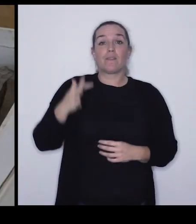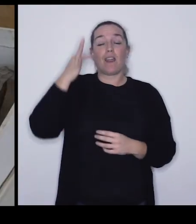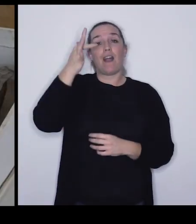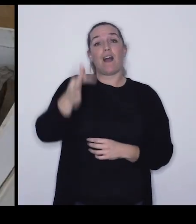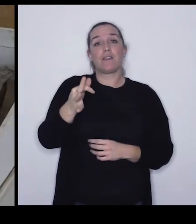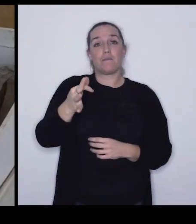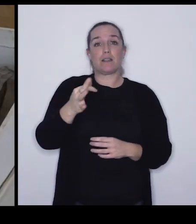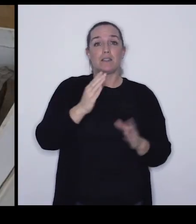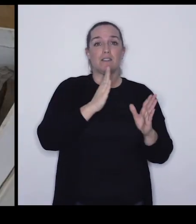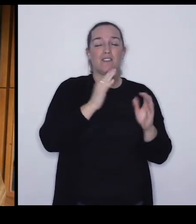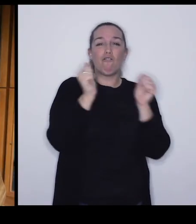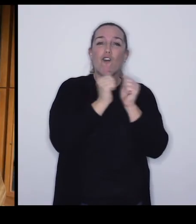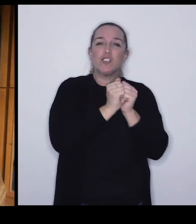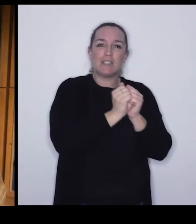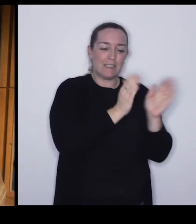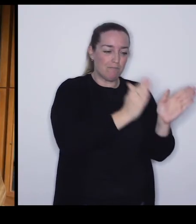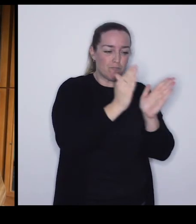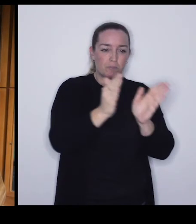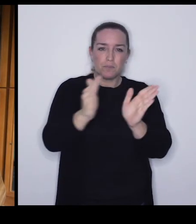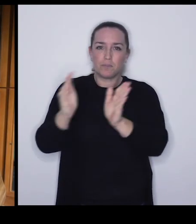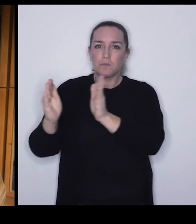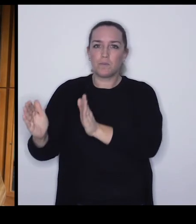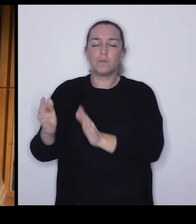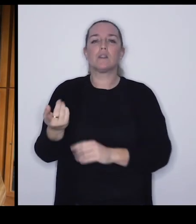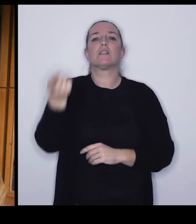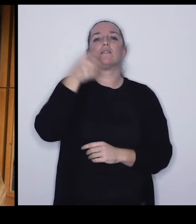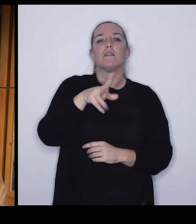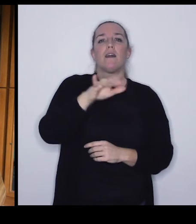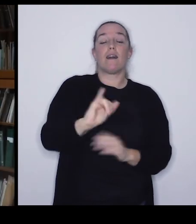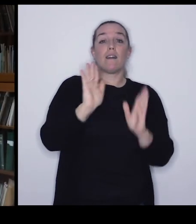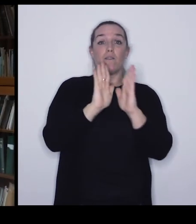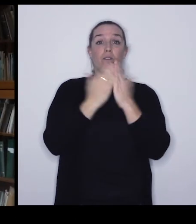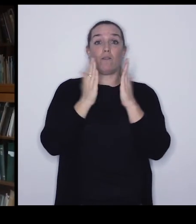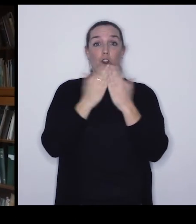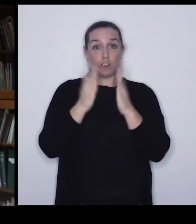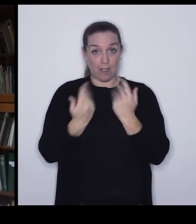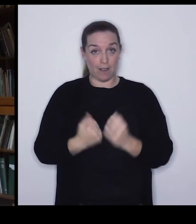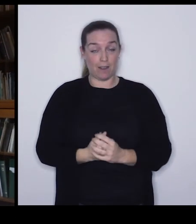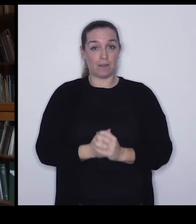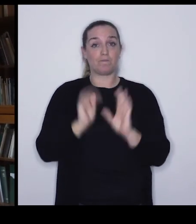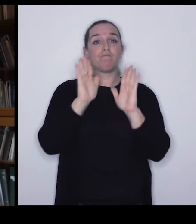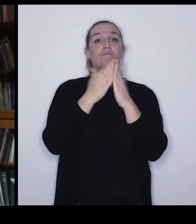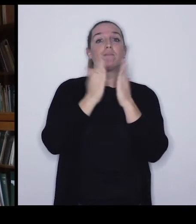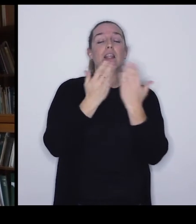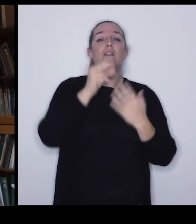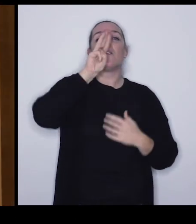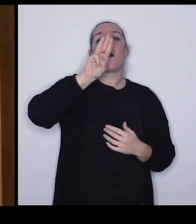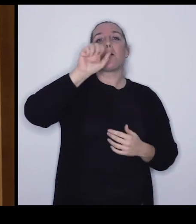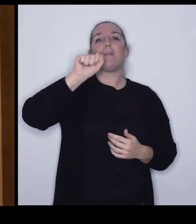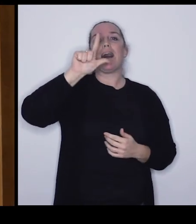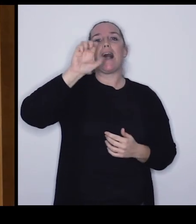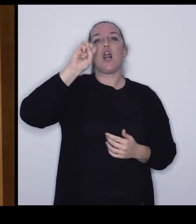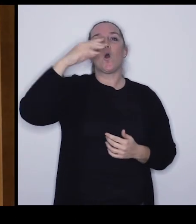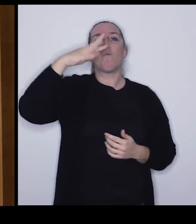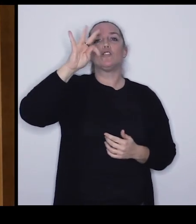Además de la colección de fósiles... ...el Jardín Botánico... ...tiene una extensa biblioteca... ...de... ...literatura